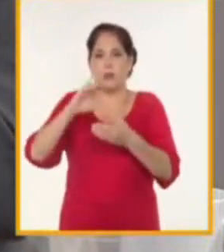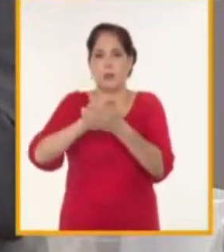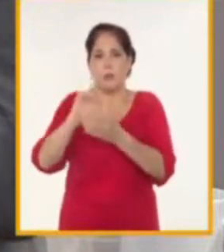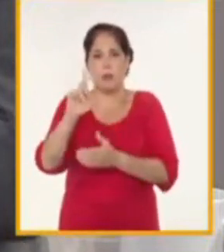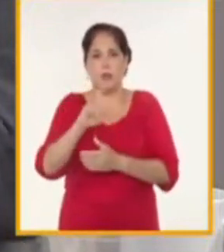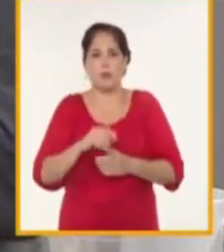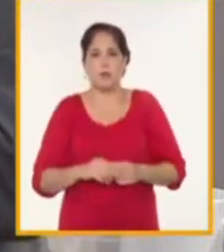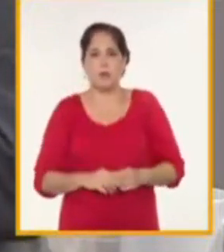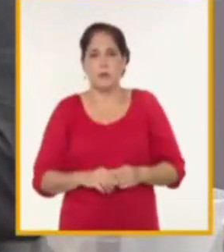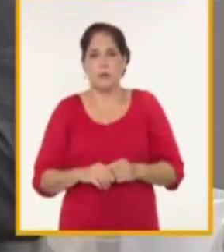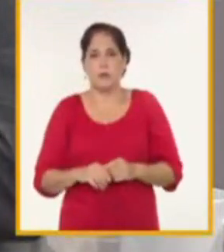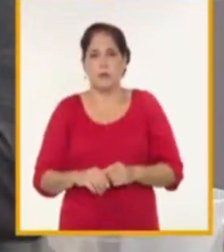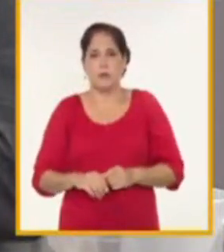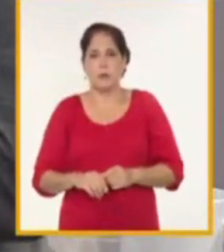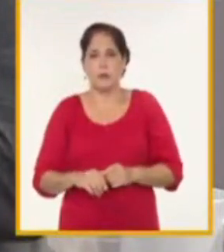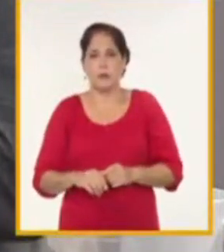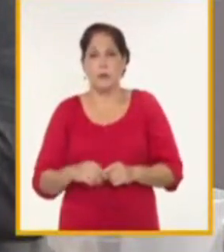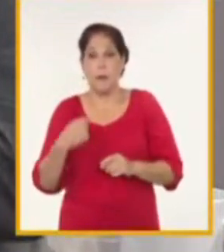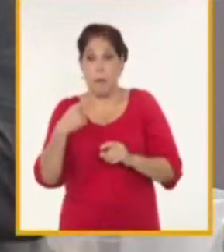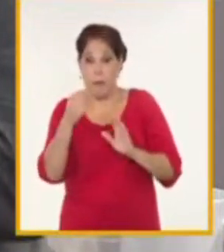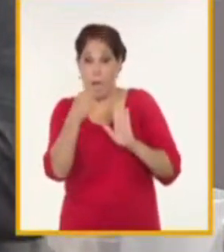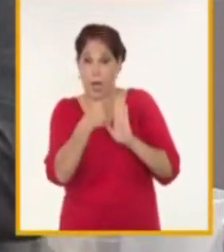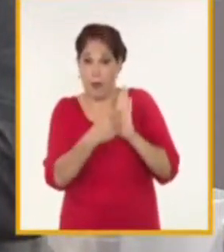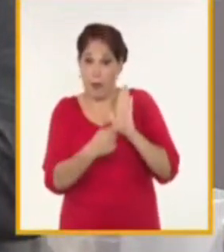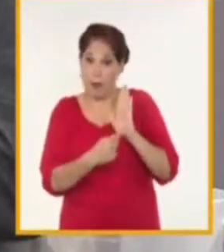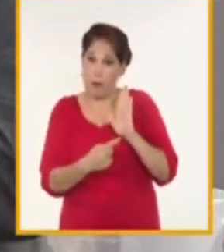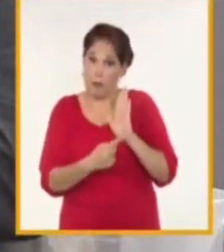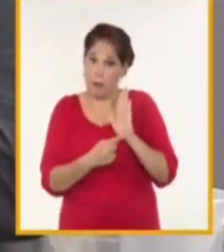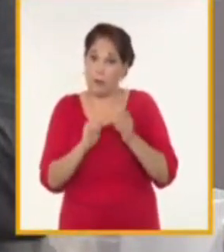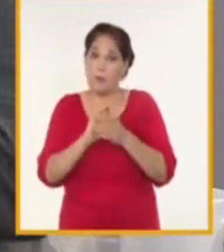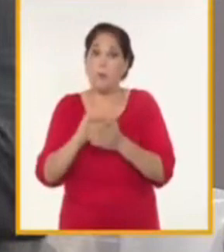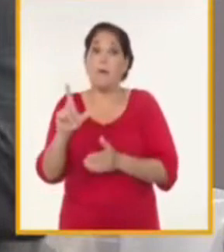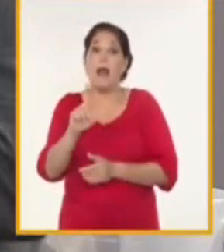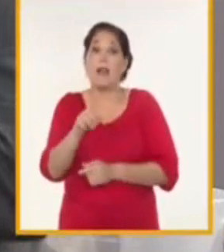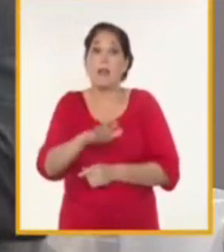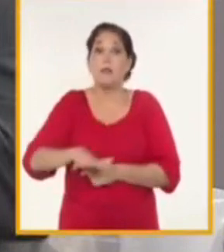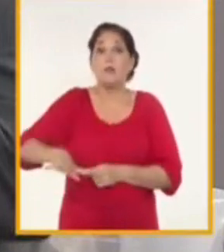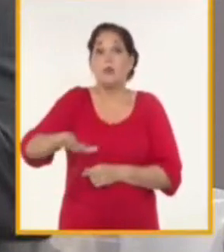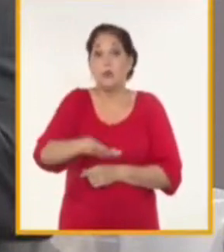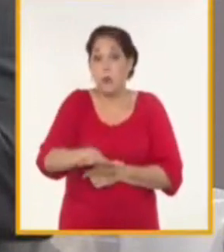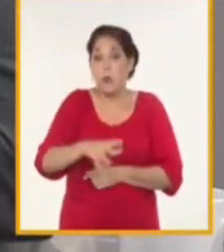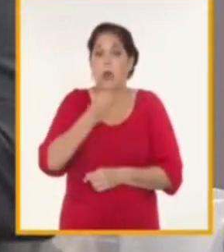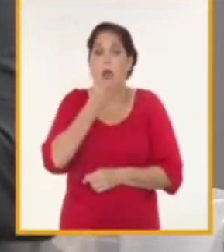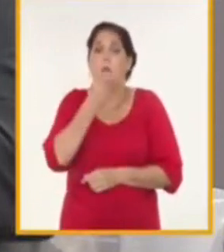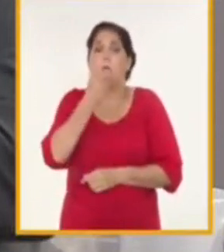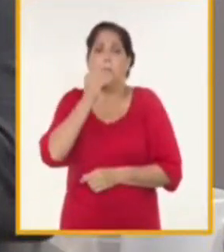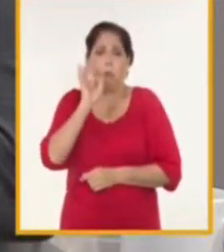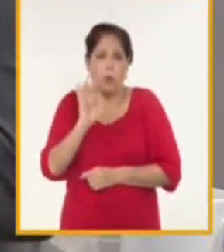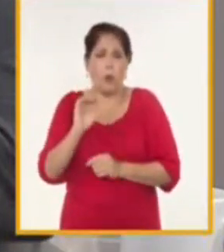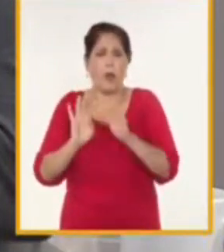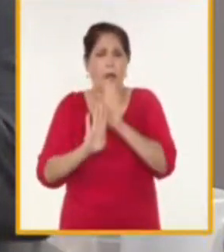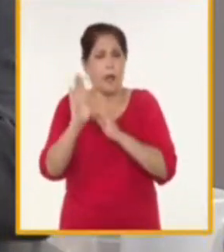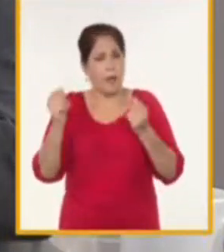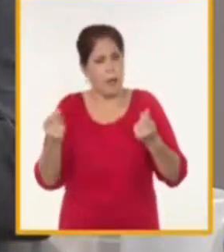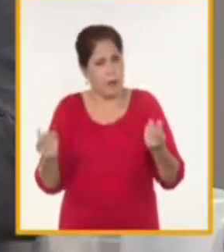entonces con todos estos elementos yo creo que la zona tiene todas las posibilidades objetivas